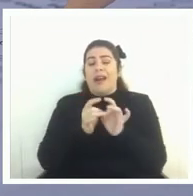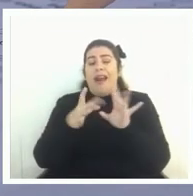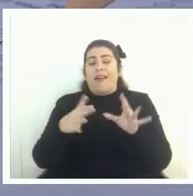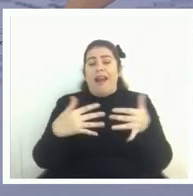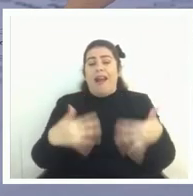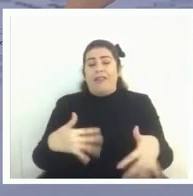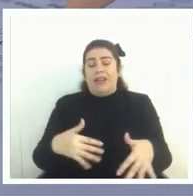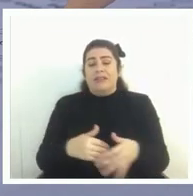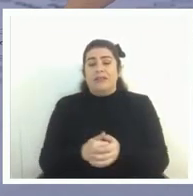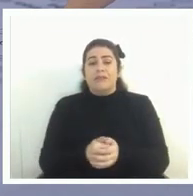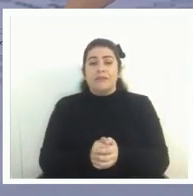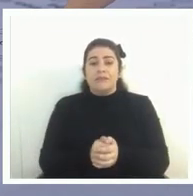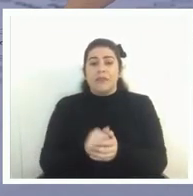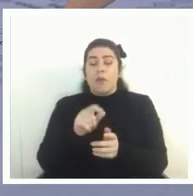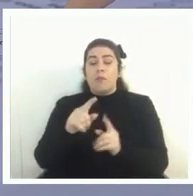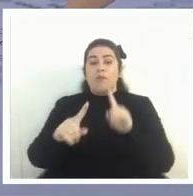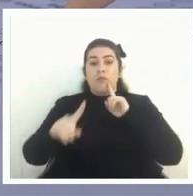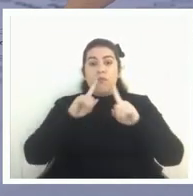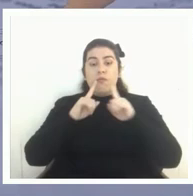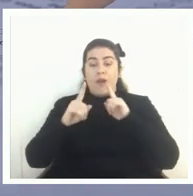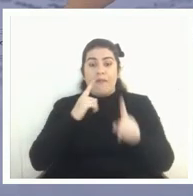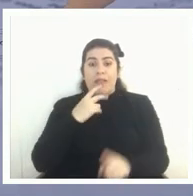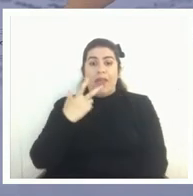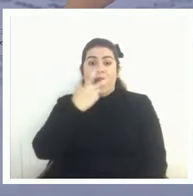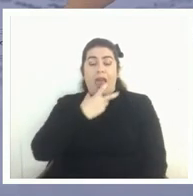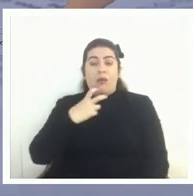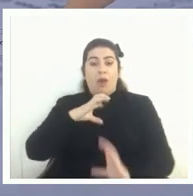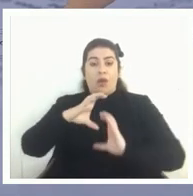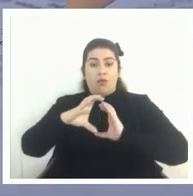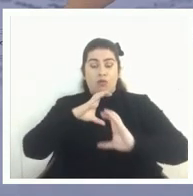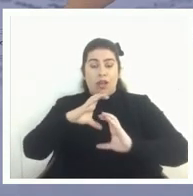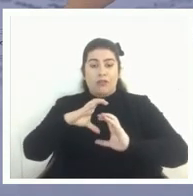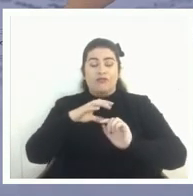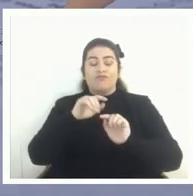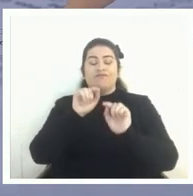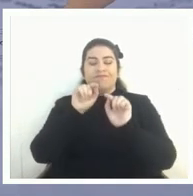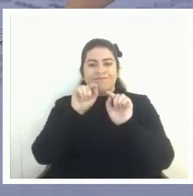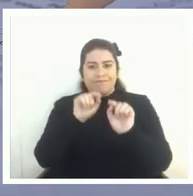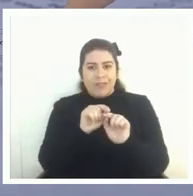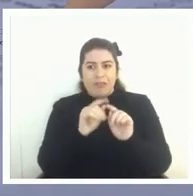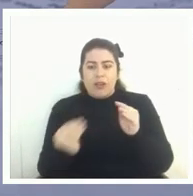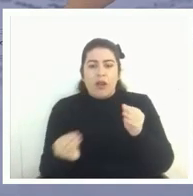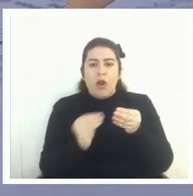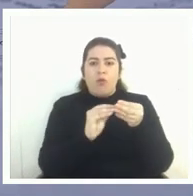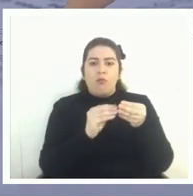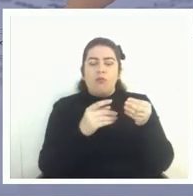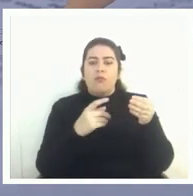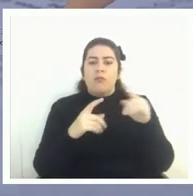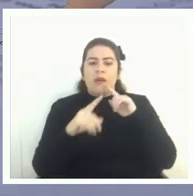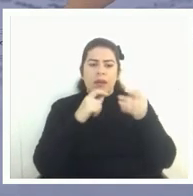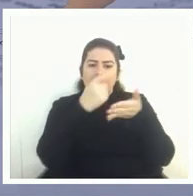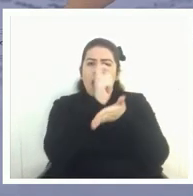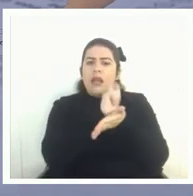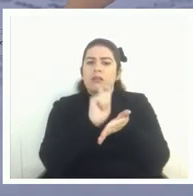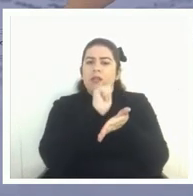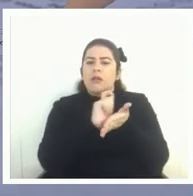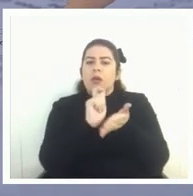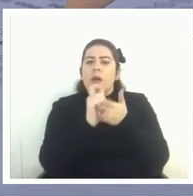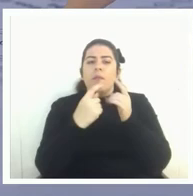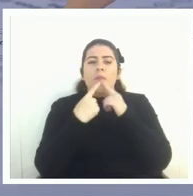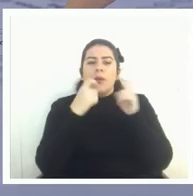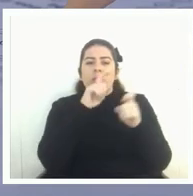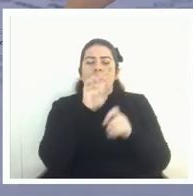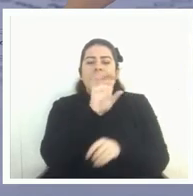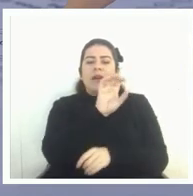la prueba de lenguaje y comunicación incluía una parte de evaluación indirecta de la escritura con preguntas de selección